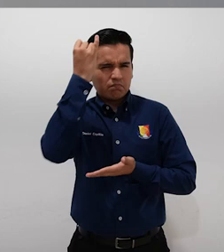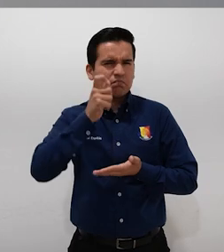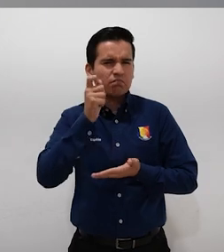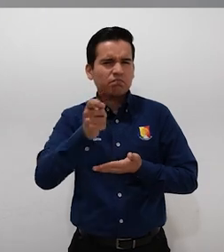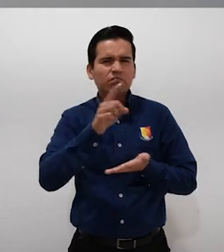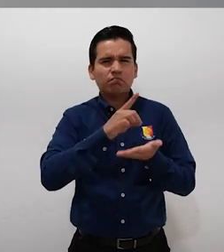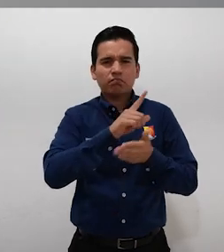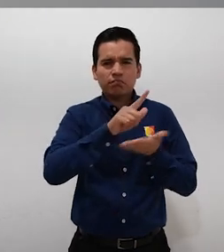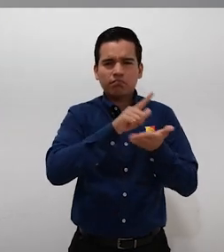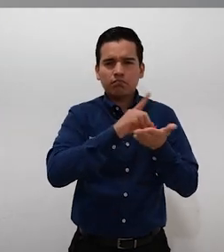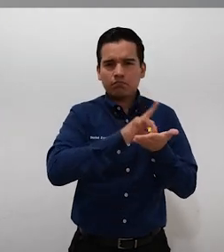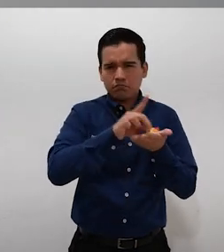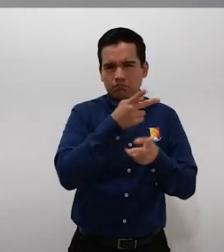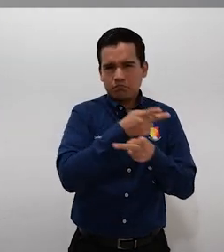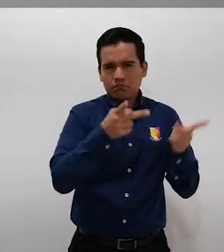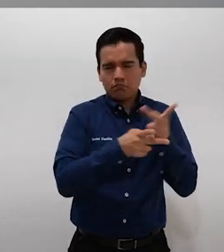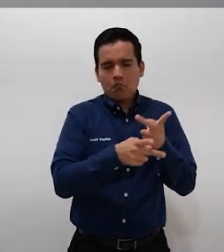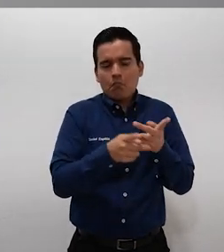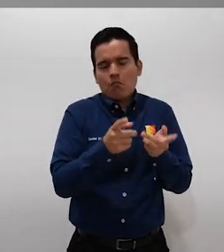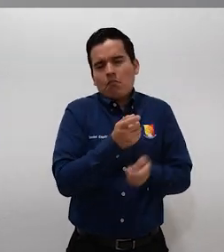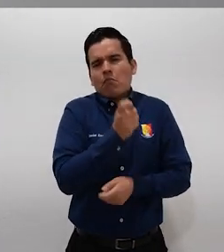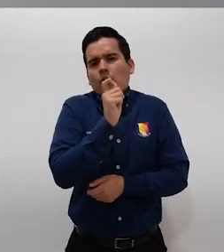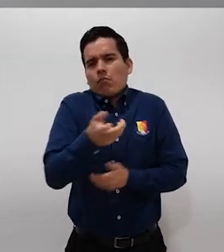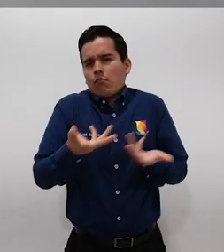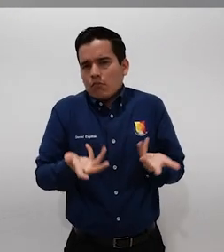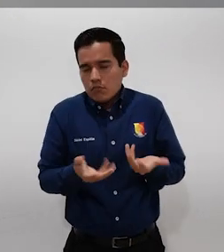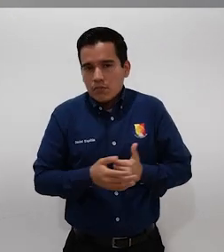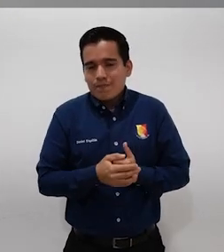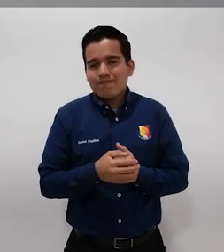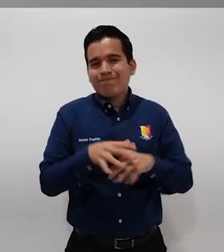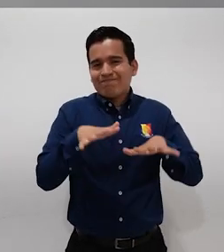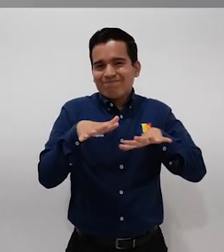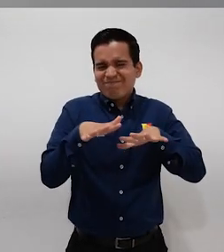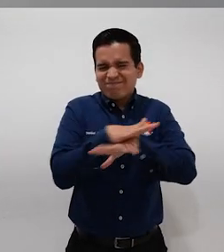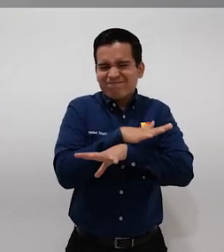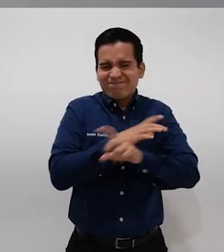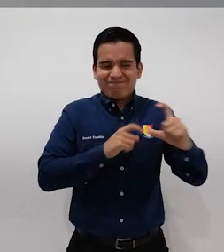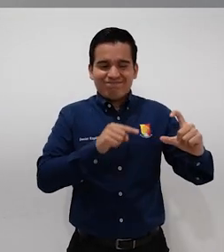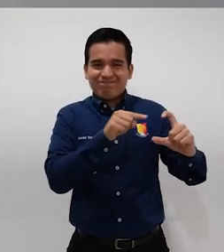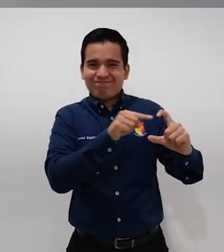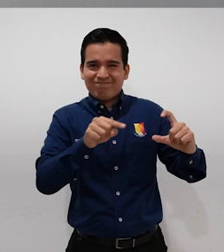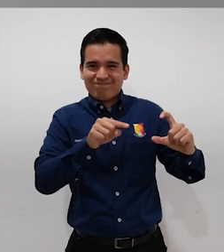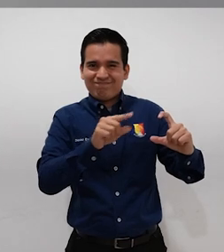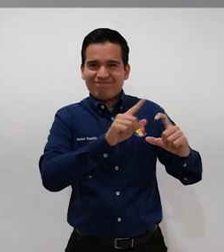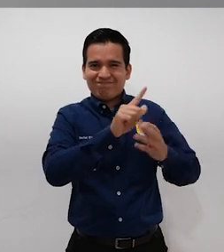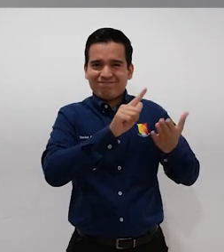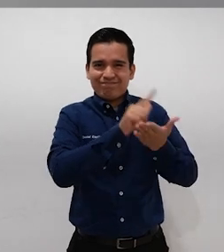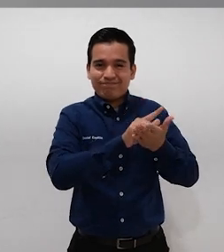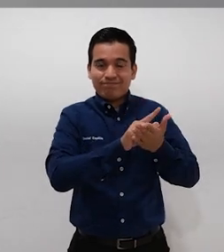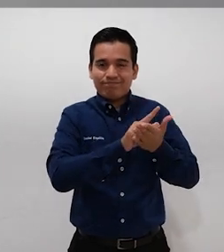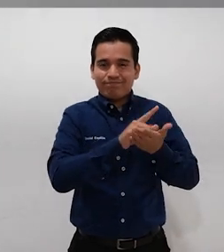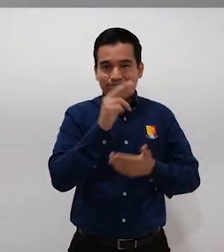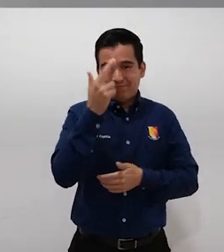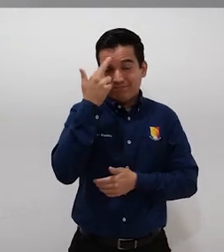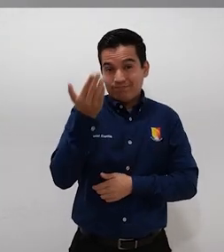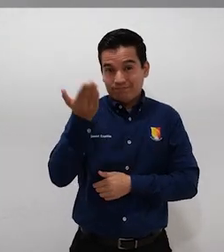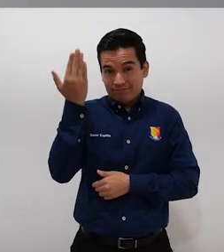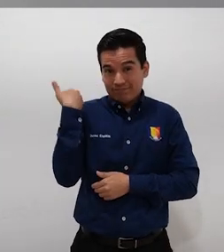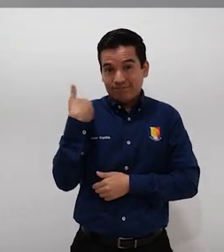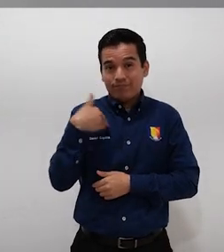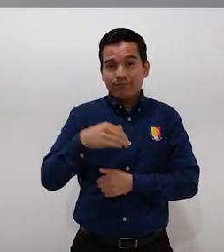Derechos y Productos. Básicamente, ¿de qué se trata? Hubo un cambio de denominación en la propia ley. hay que recordar que en la